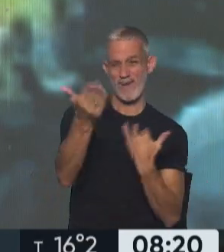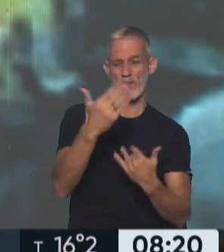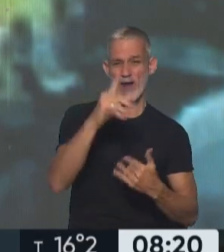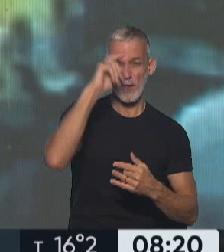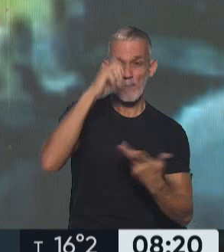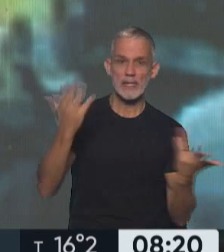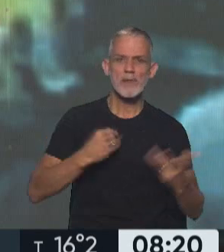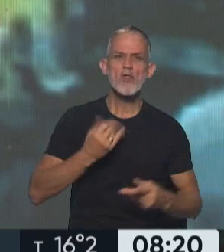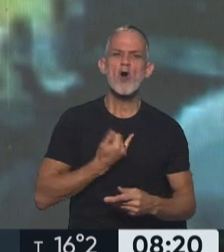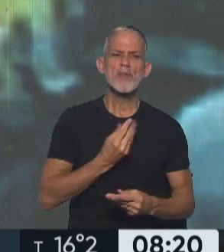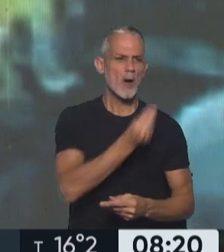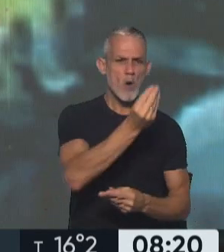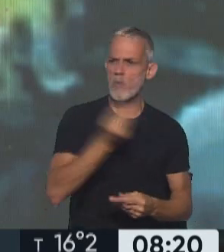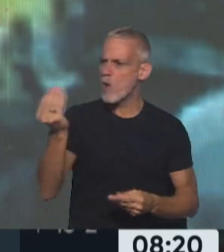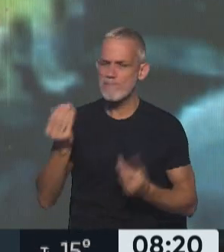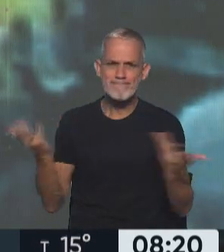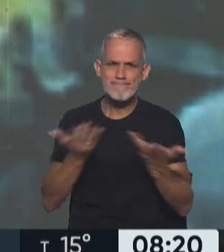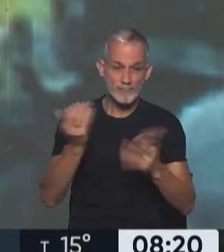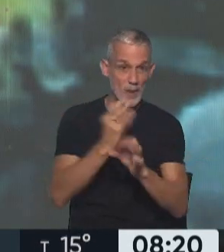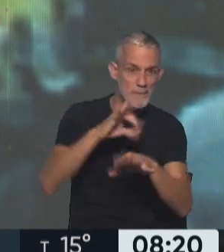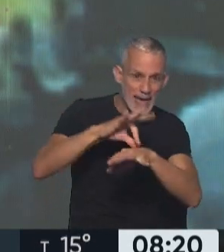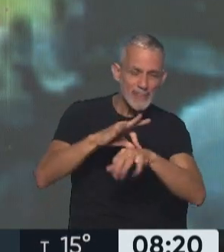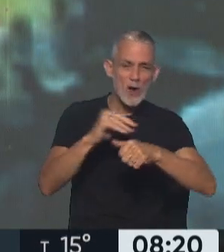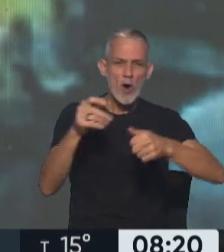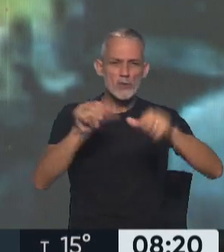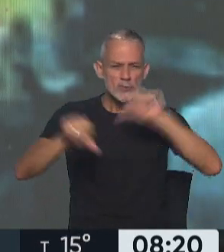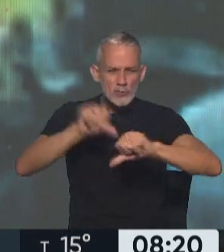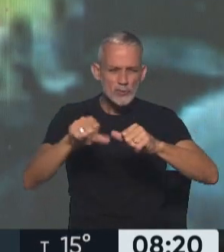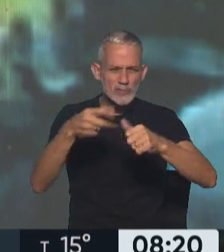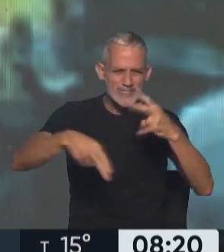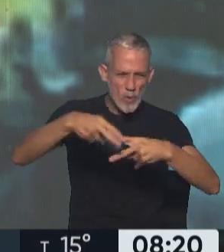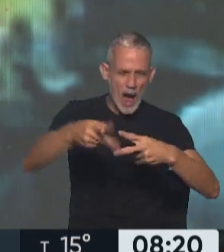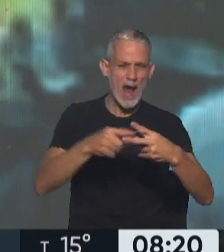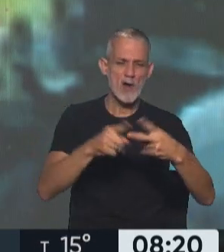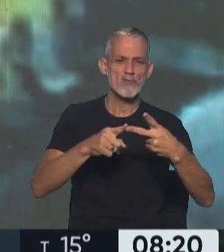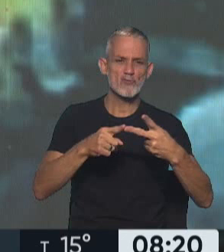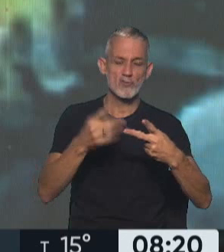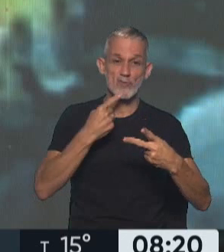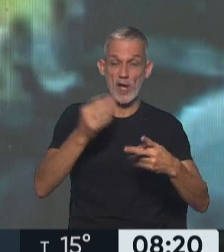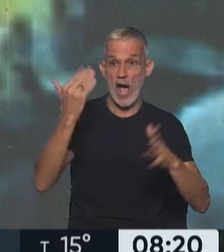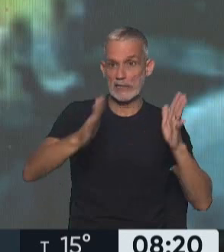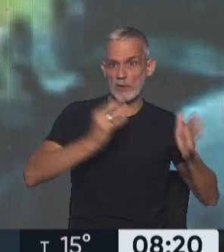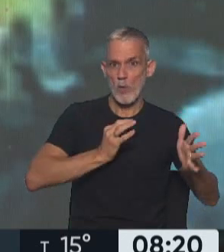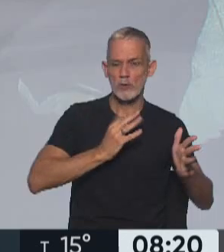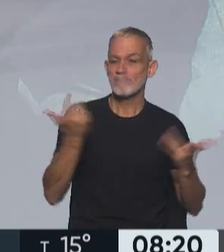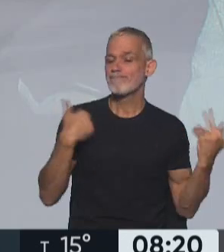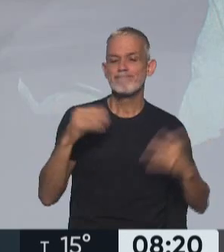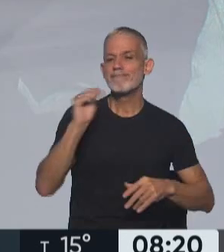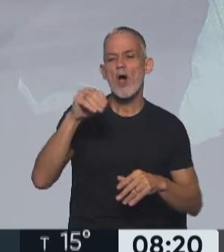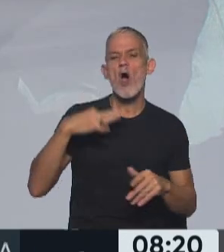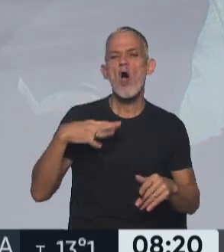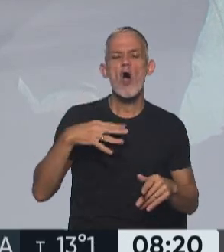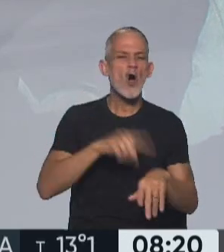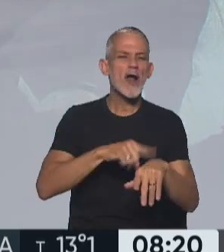reubicaciones. Ustedes recordarán, ¿no? Profesionales médicos, cirujanos, que según se indicaba en ese momento no cumplían con la carga horaria,